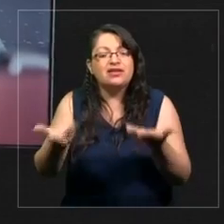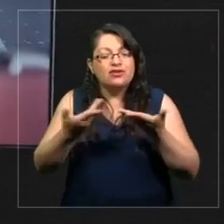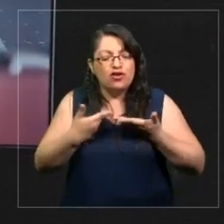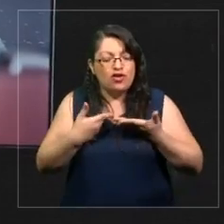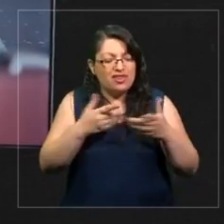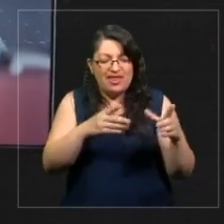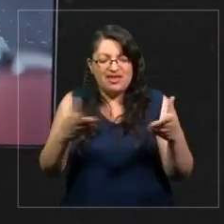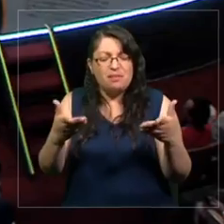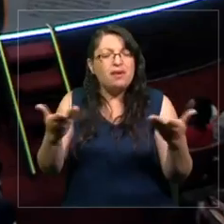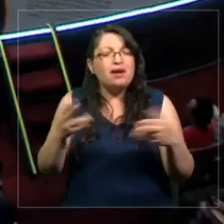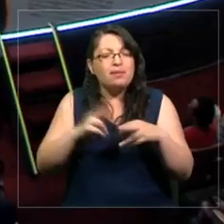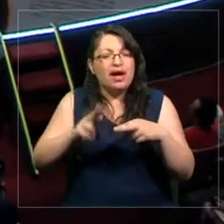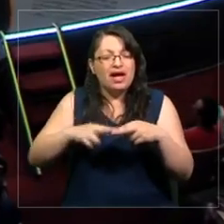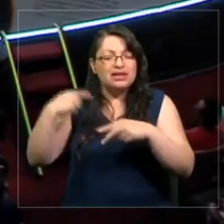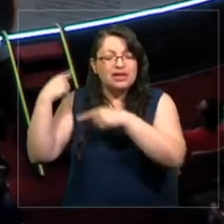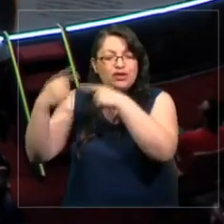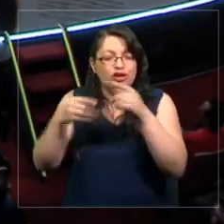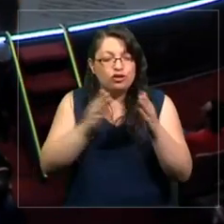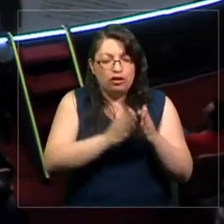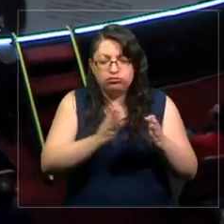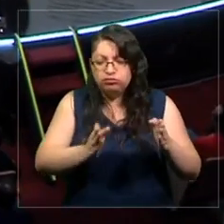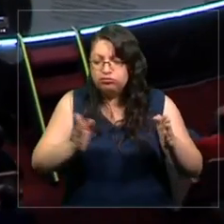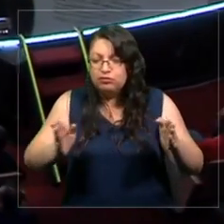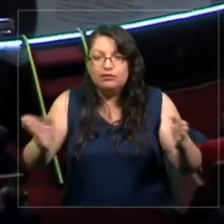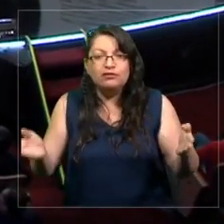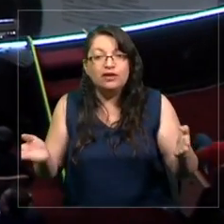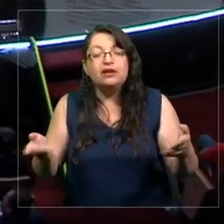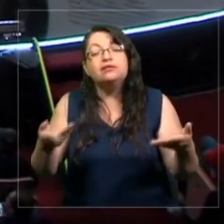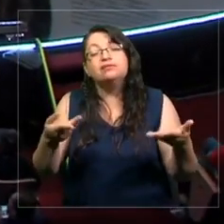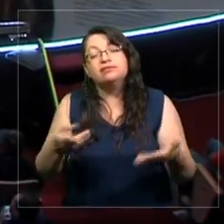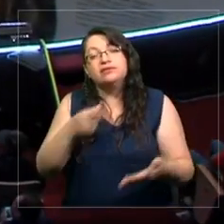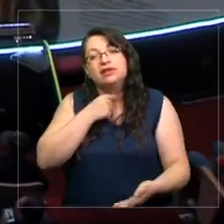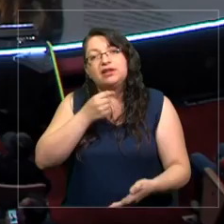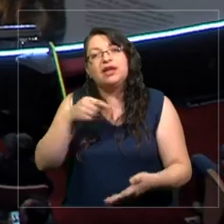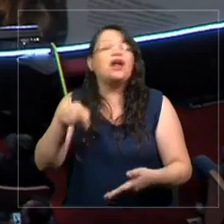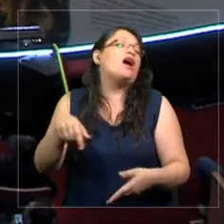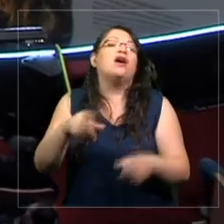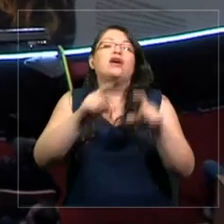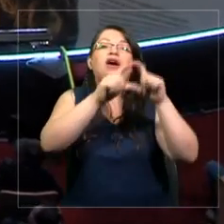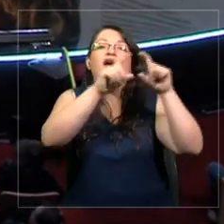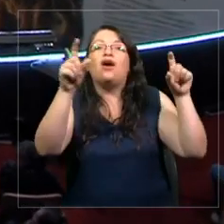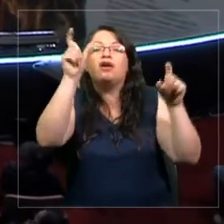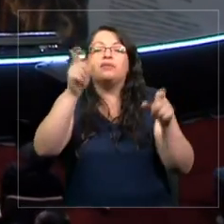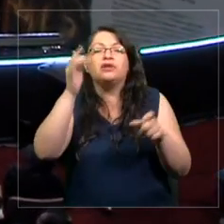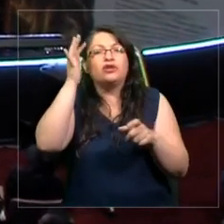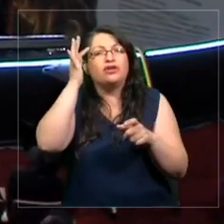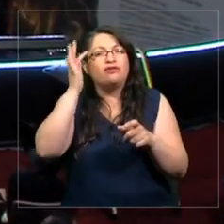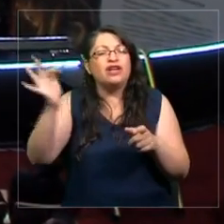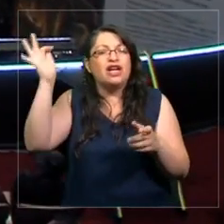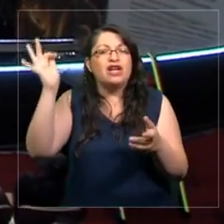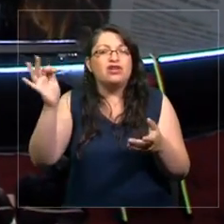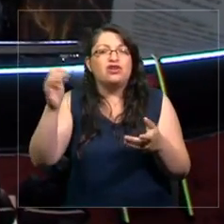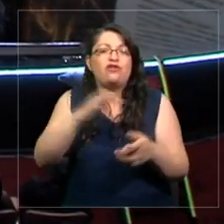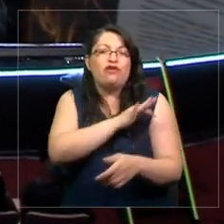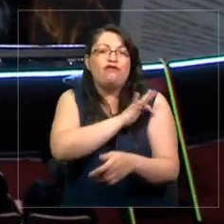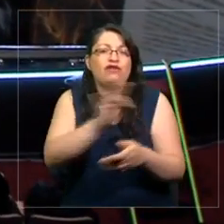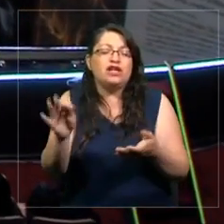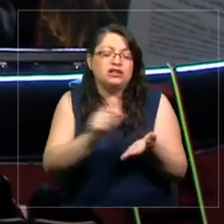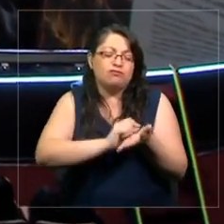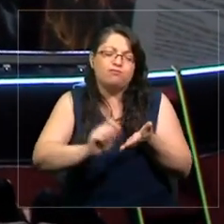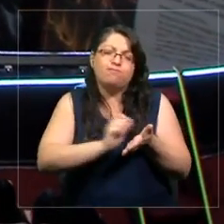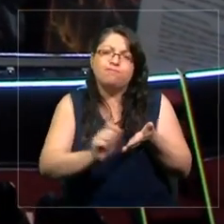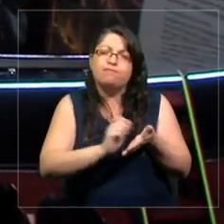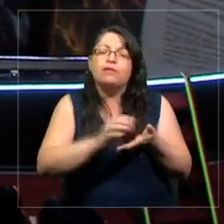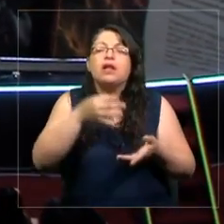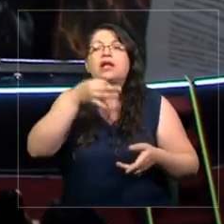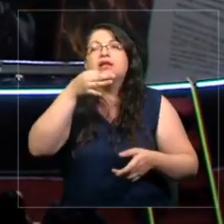generar una historia. Por eso quiero en este punto citar a un filósofo francés que se llama Rancière que ha